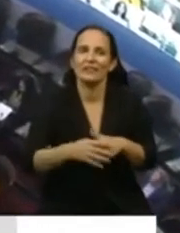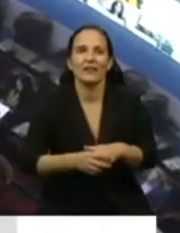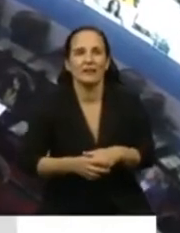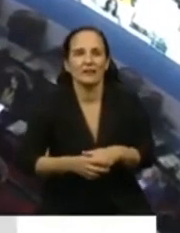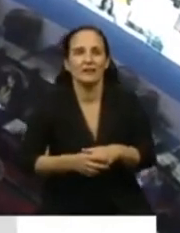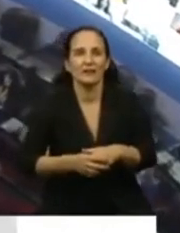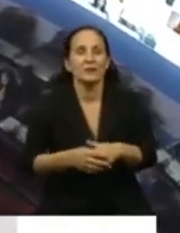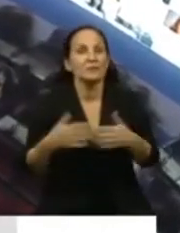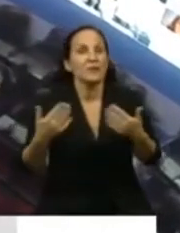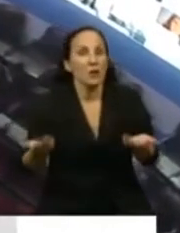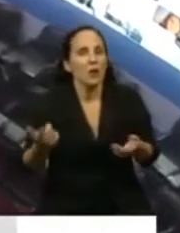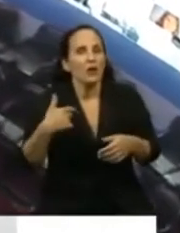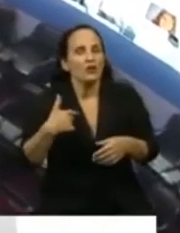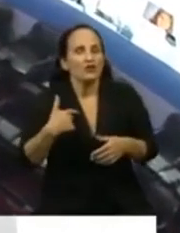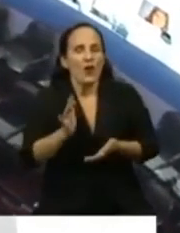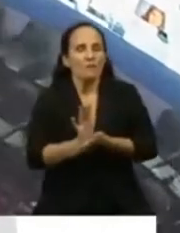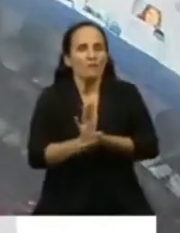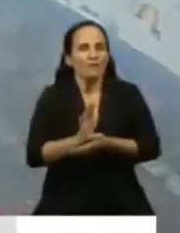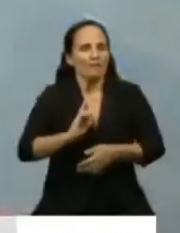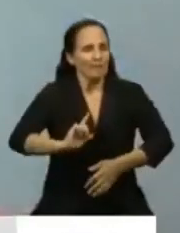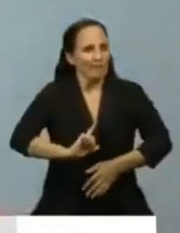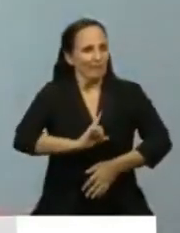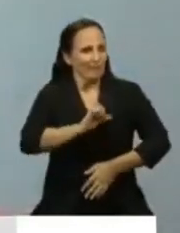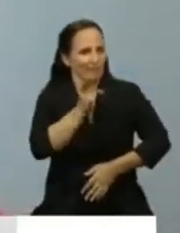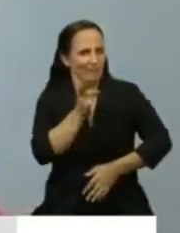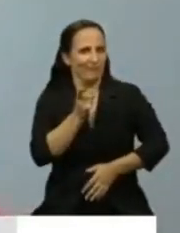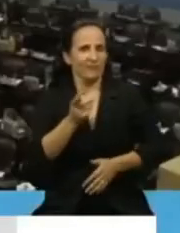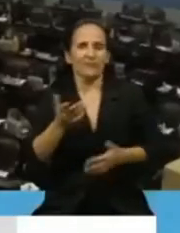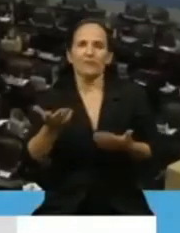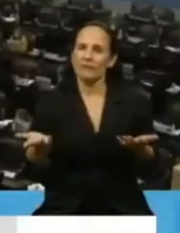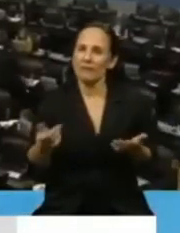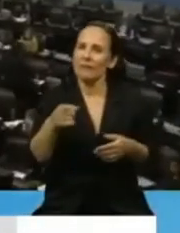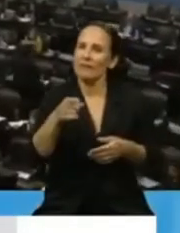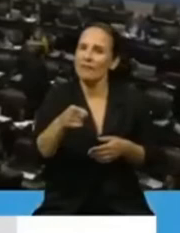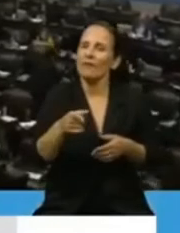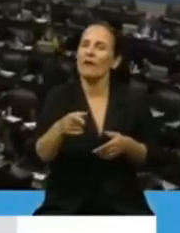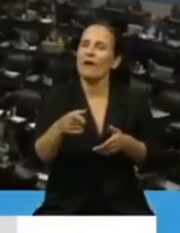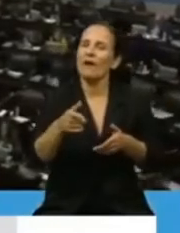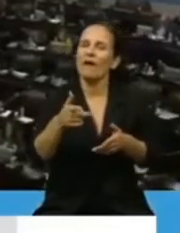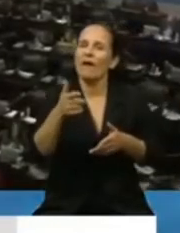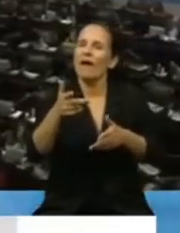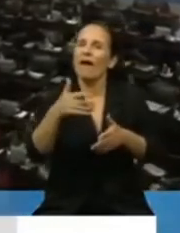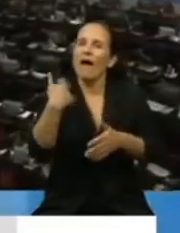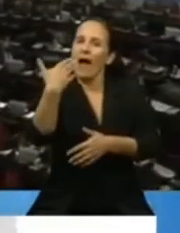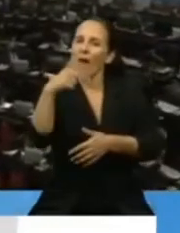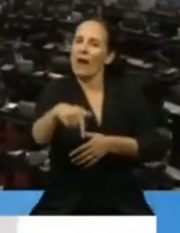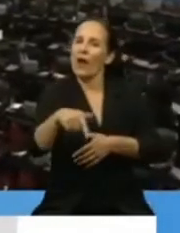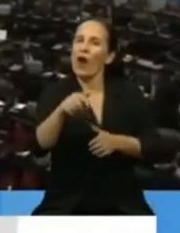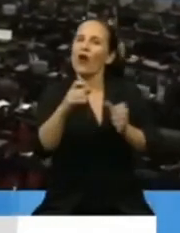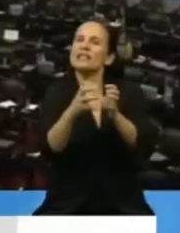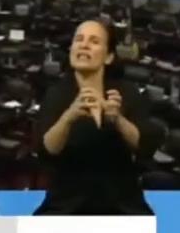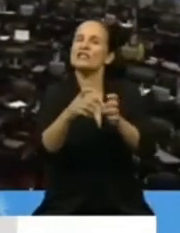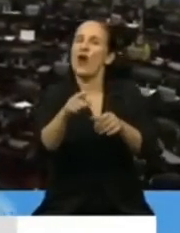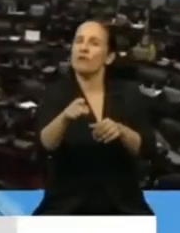Bueno, esbozaba el honor que siento al hacer uso de la palabra en una sesión histórica.